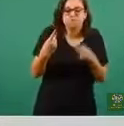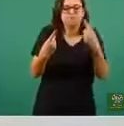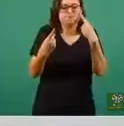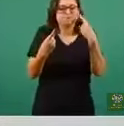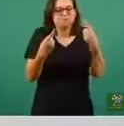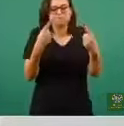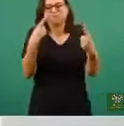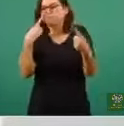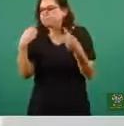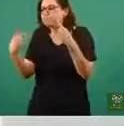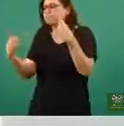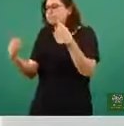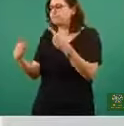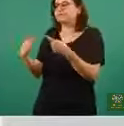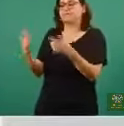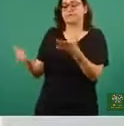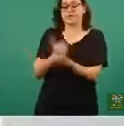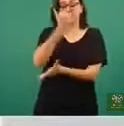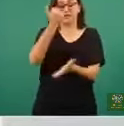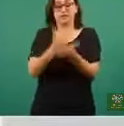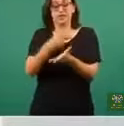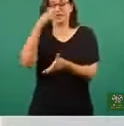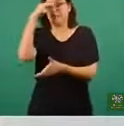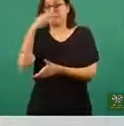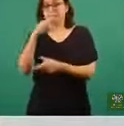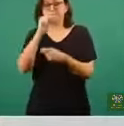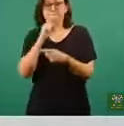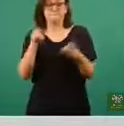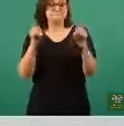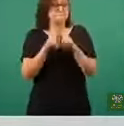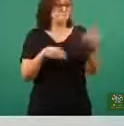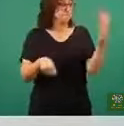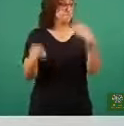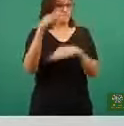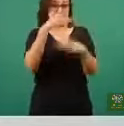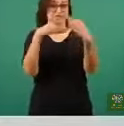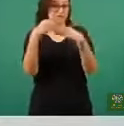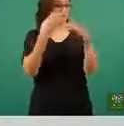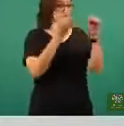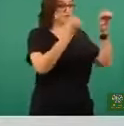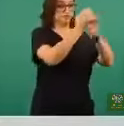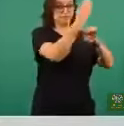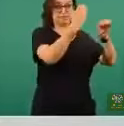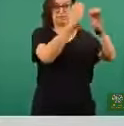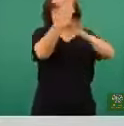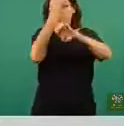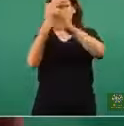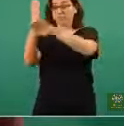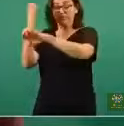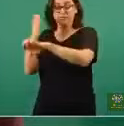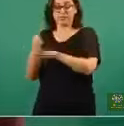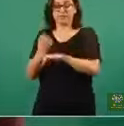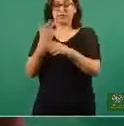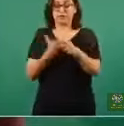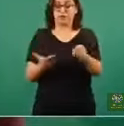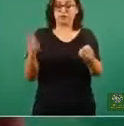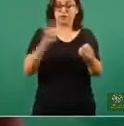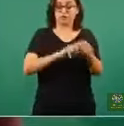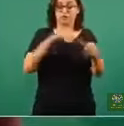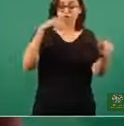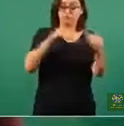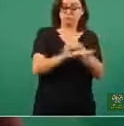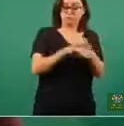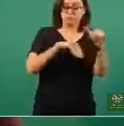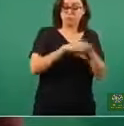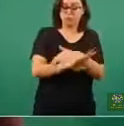todas las entidades, y esto es justo lo que presentamos en las dos primeras diapositivas de ocupación hospitalaria, todavía